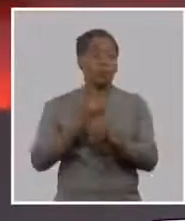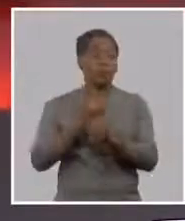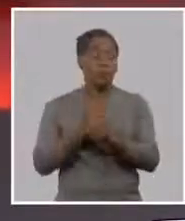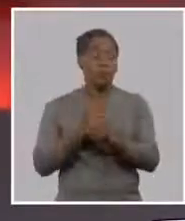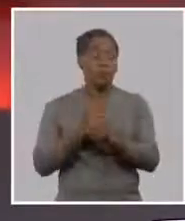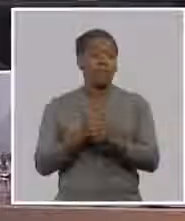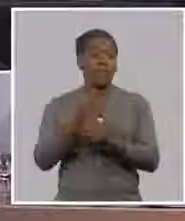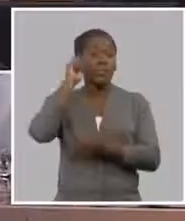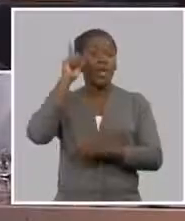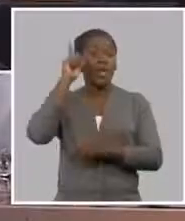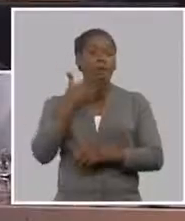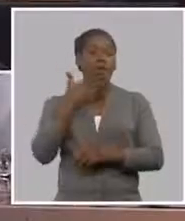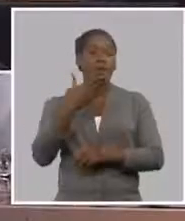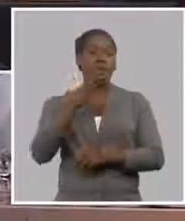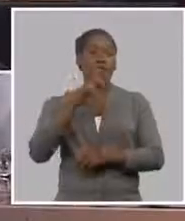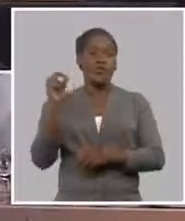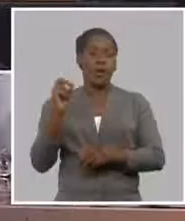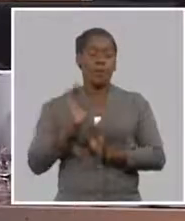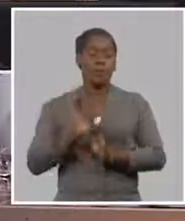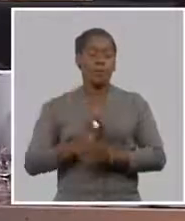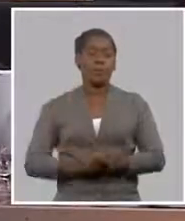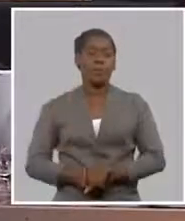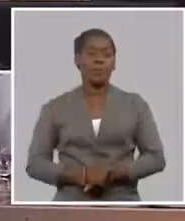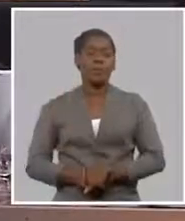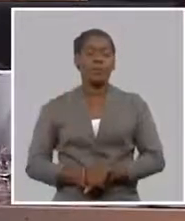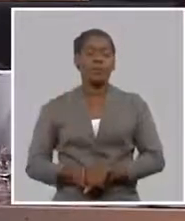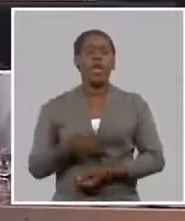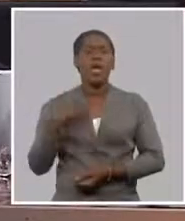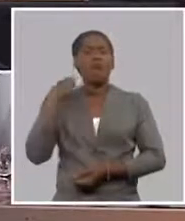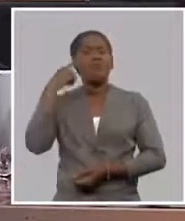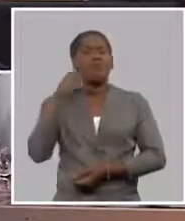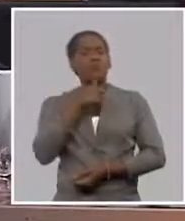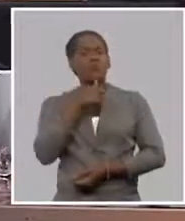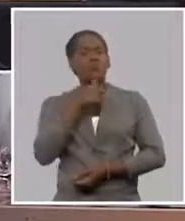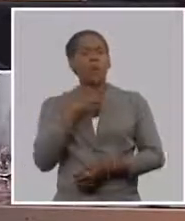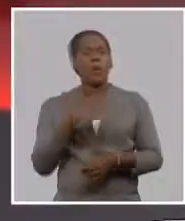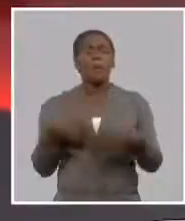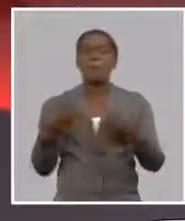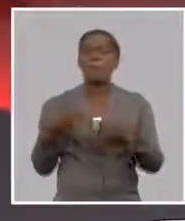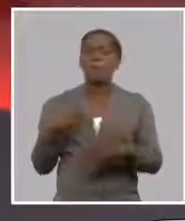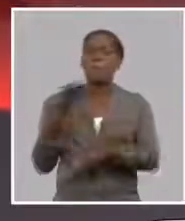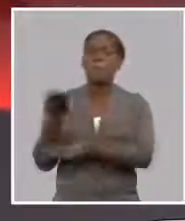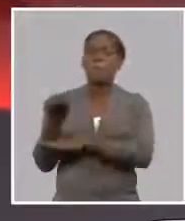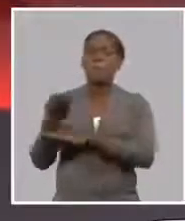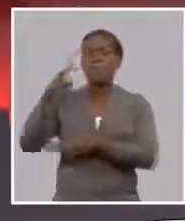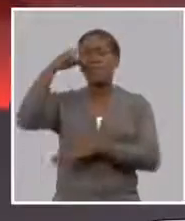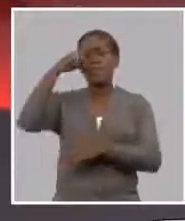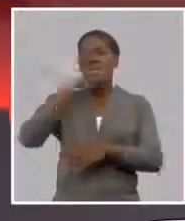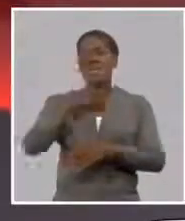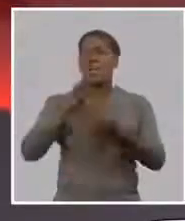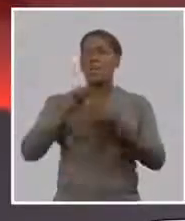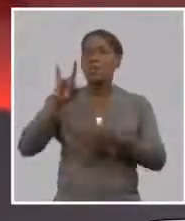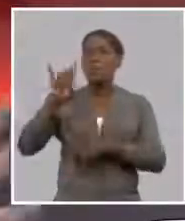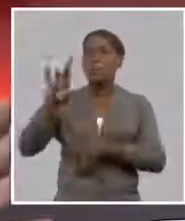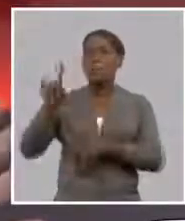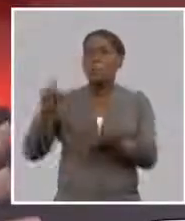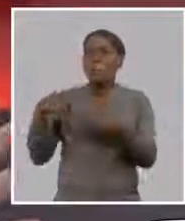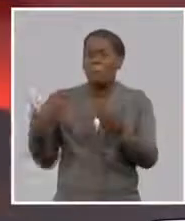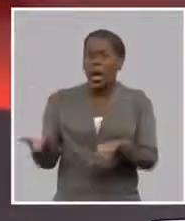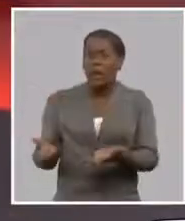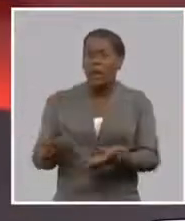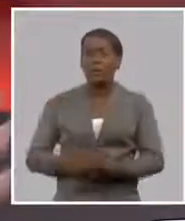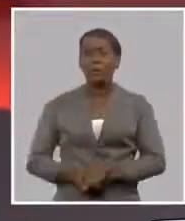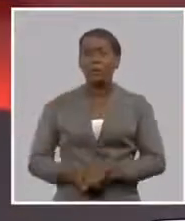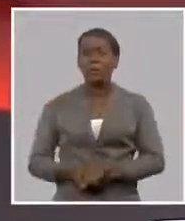el momento lo requiere para qué se puede pedir seguro en el caso agropecuario que es lo que puede cubrir se puede cubrir los bienes agrícolas o sea todo tipo de